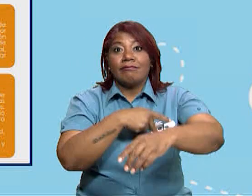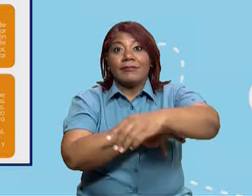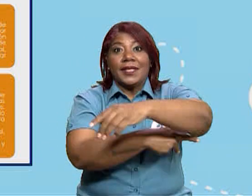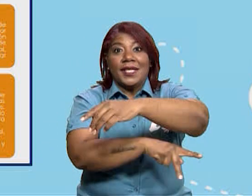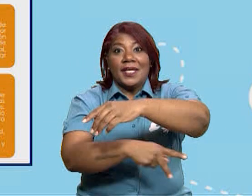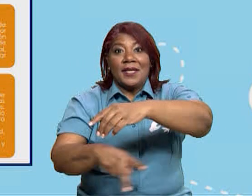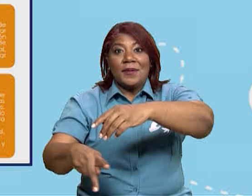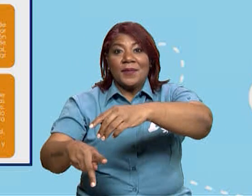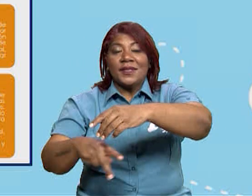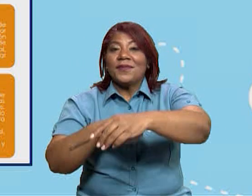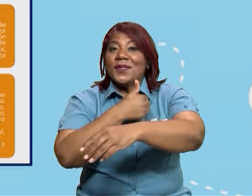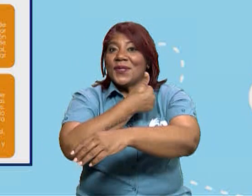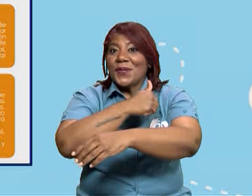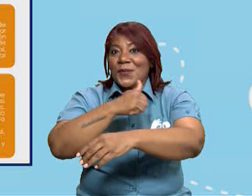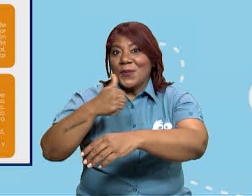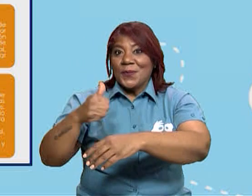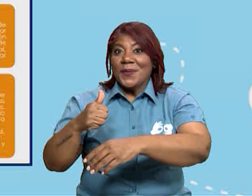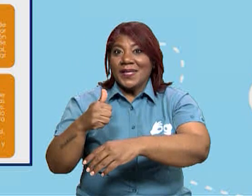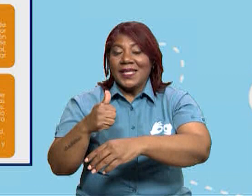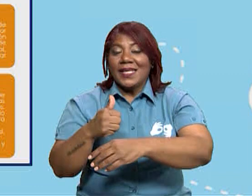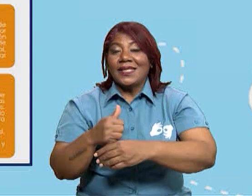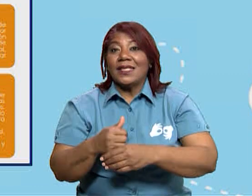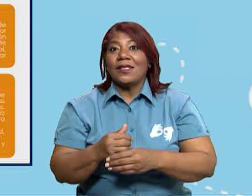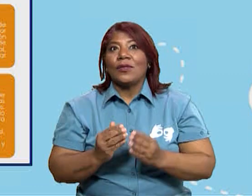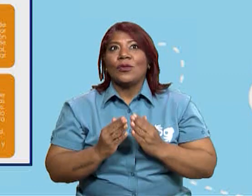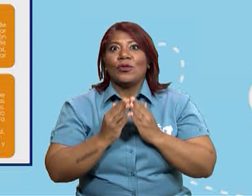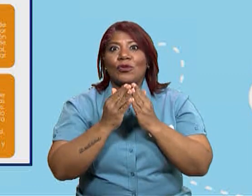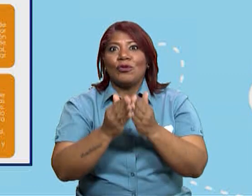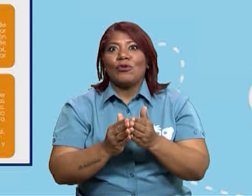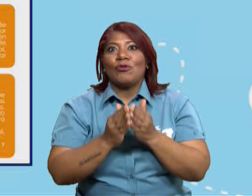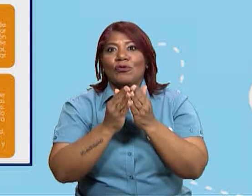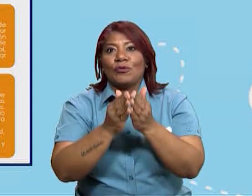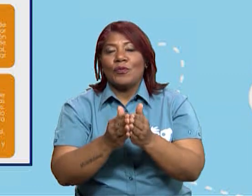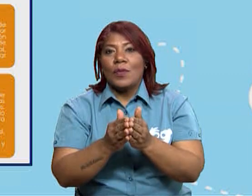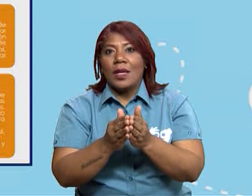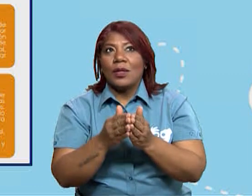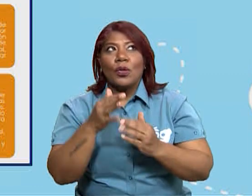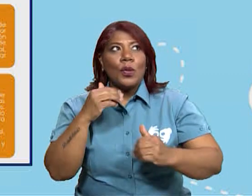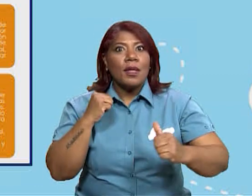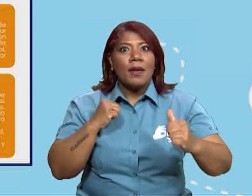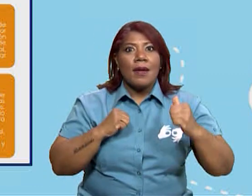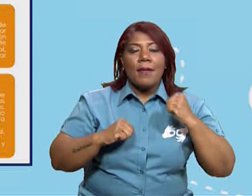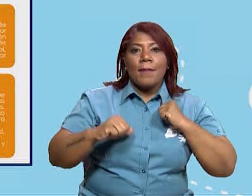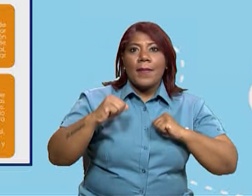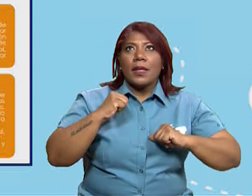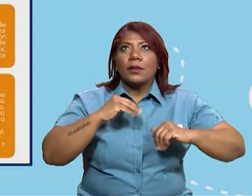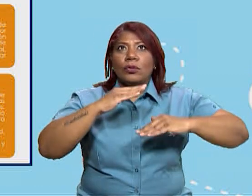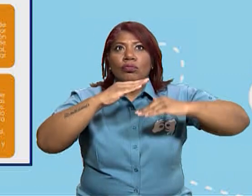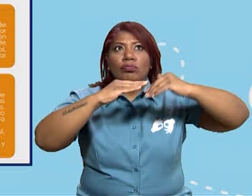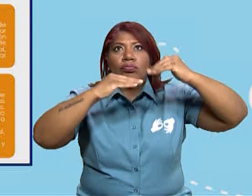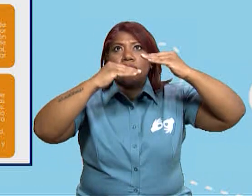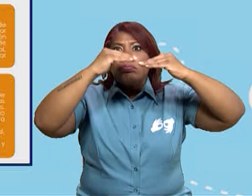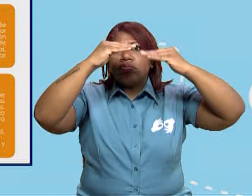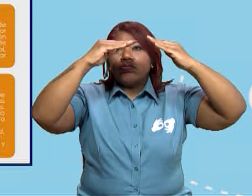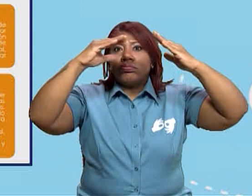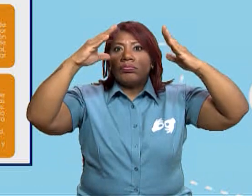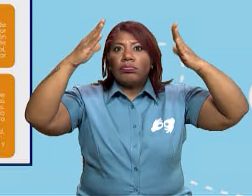como en el Atlántico y grandes cruceros pueden entonces atracar aquí en lo que